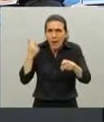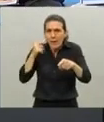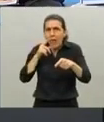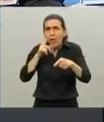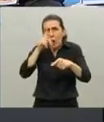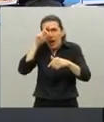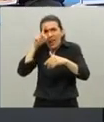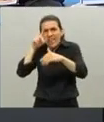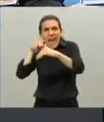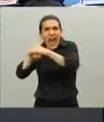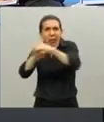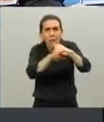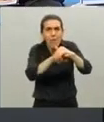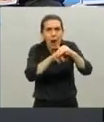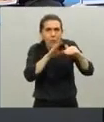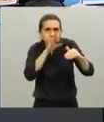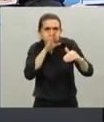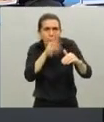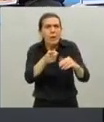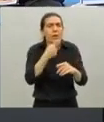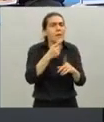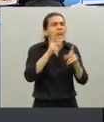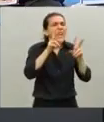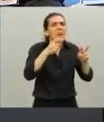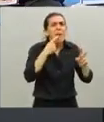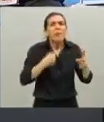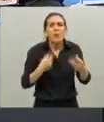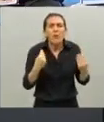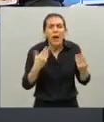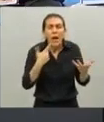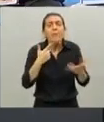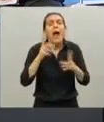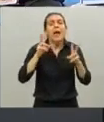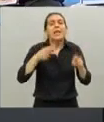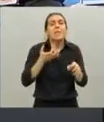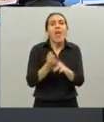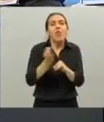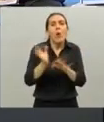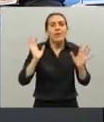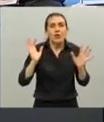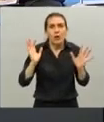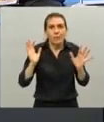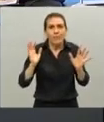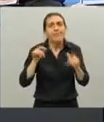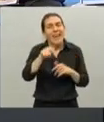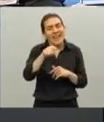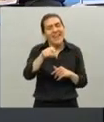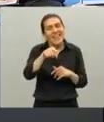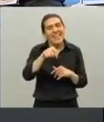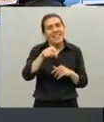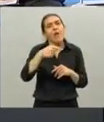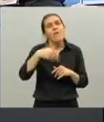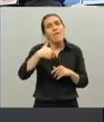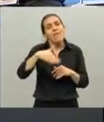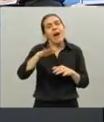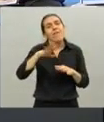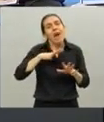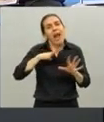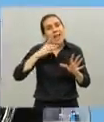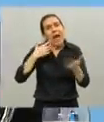¿por qué era mi pregunta que fue la primera? la educación y las provincias no, eso tenemos eso tenemos que verlo